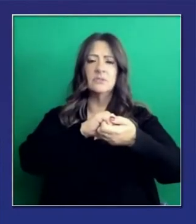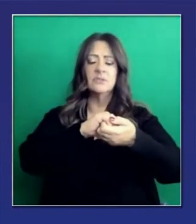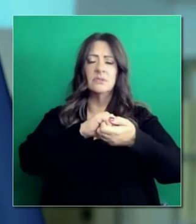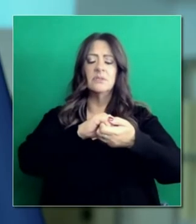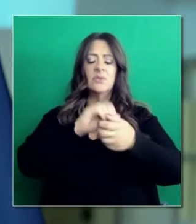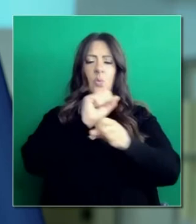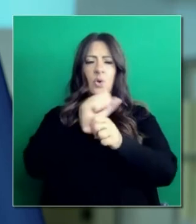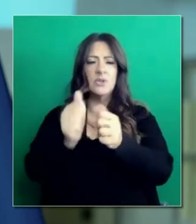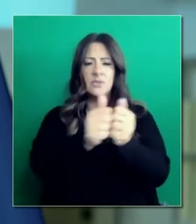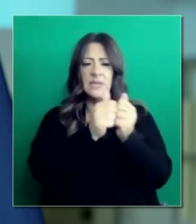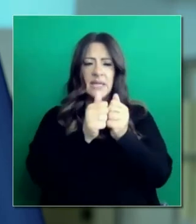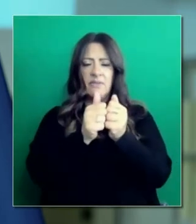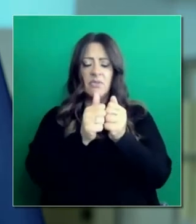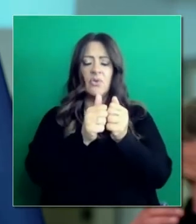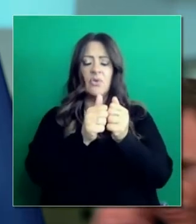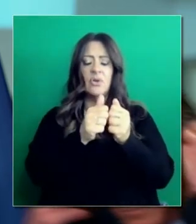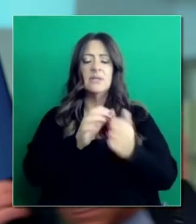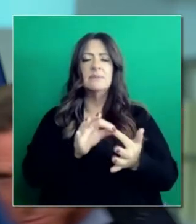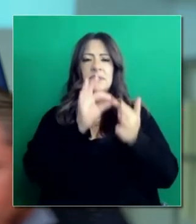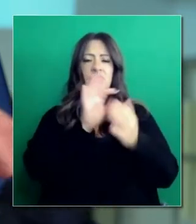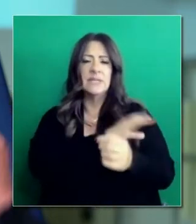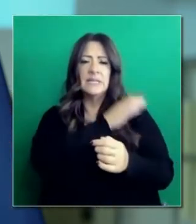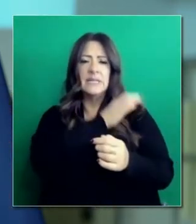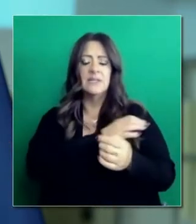californianos se vacunen lo más pronto posible.